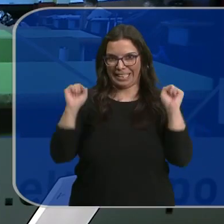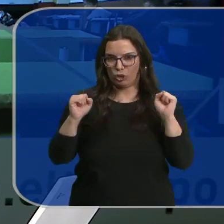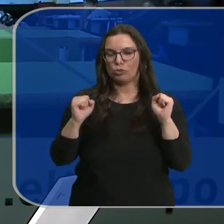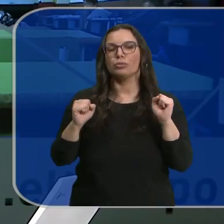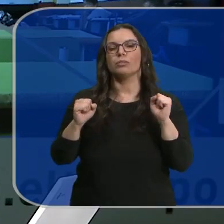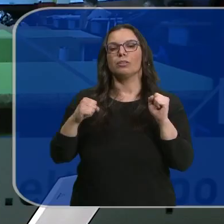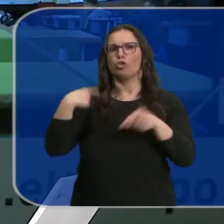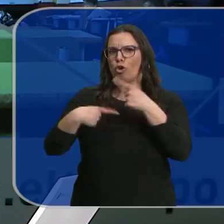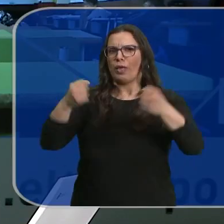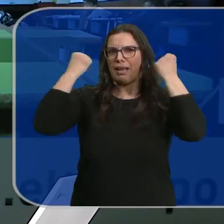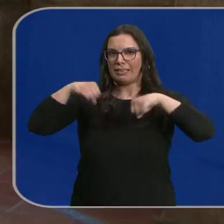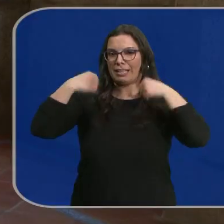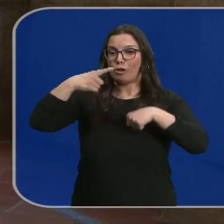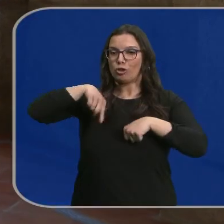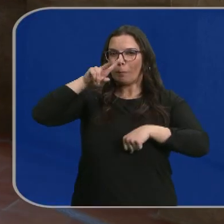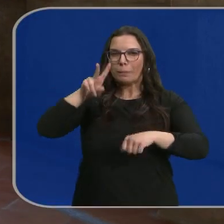colar para conocerlos.